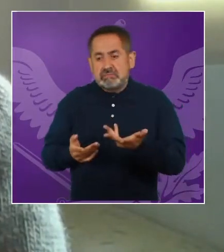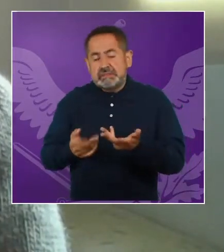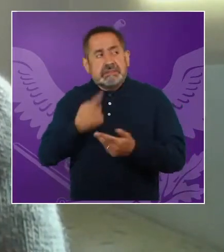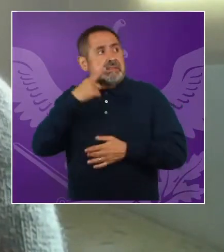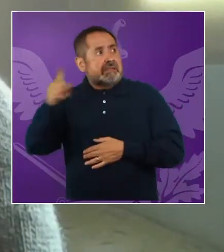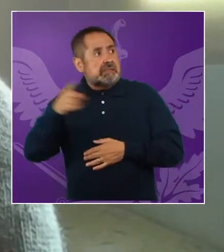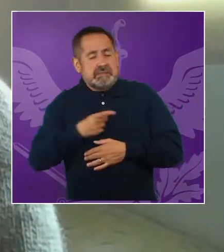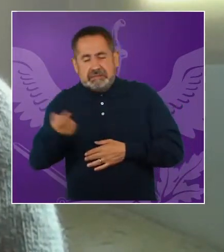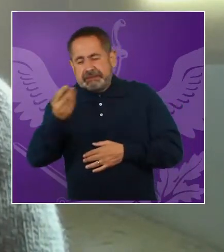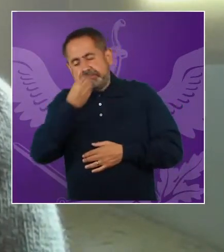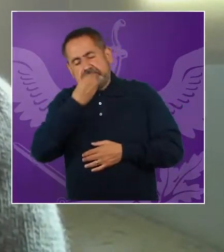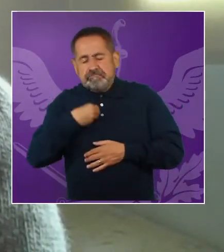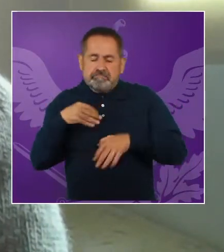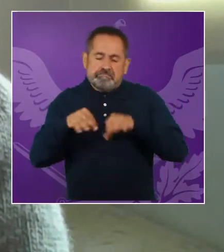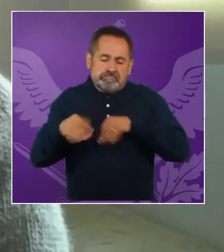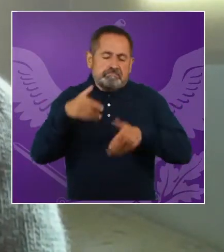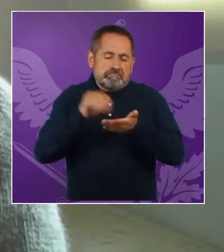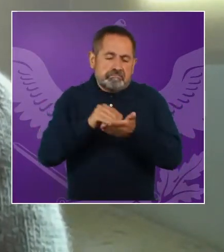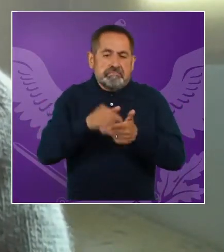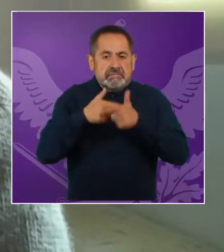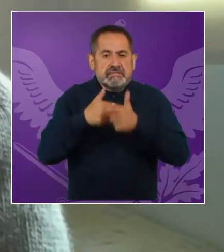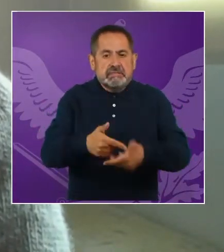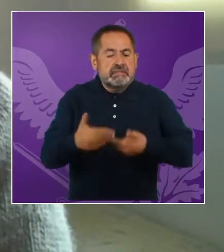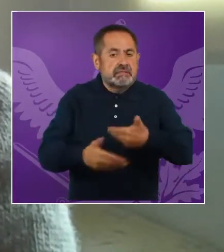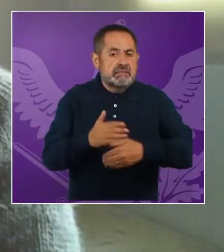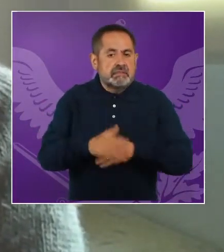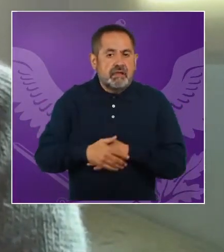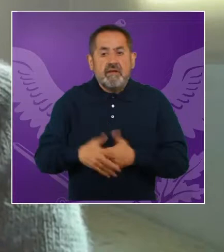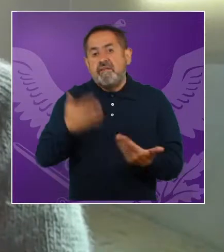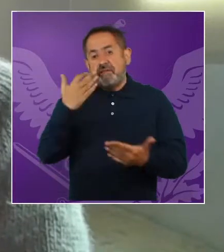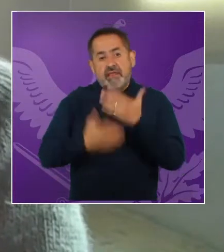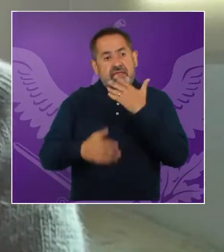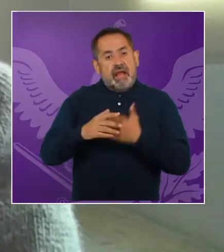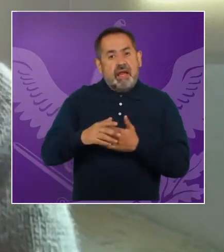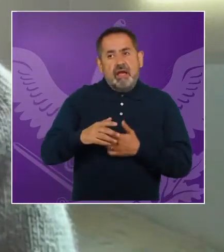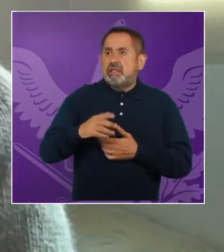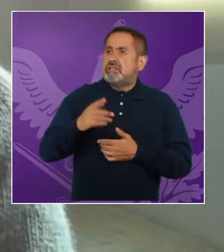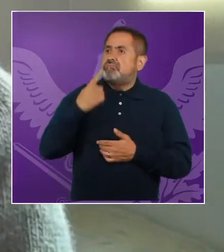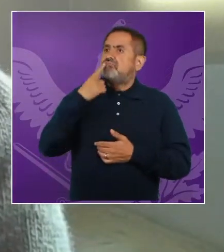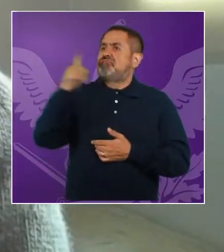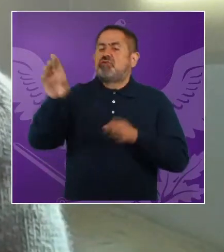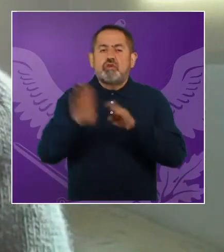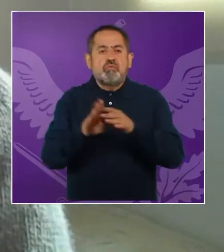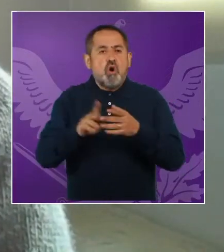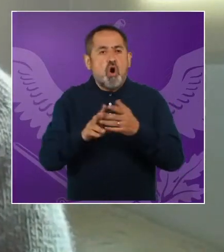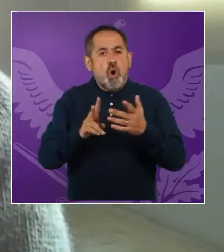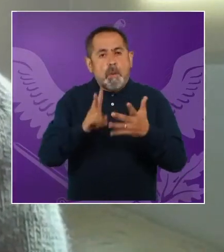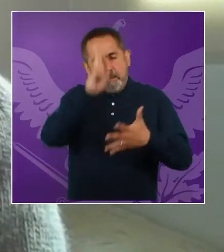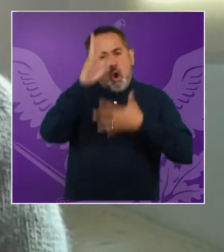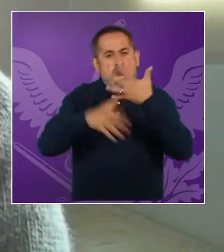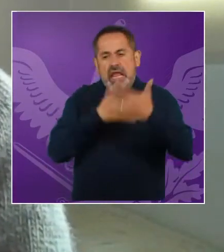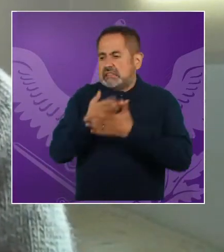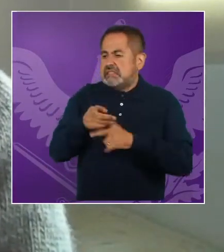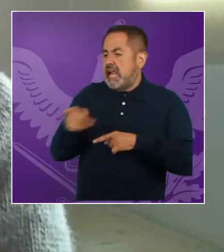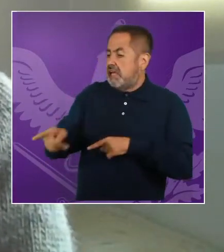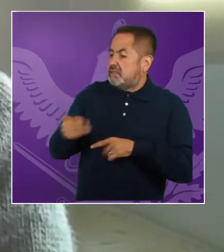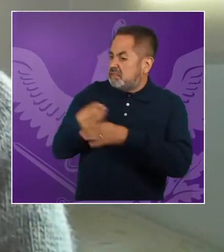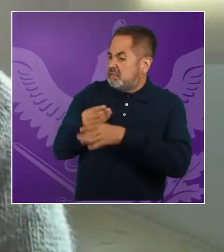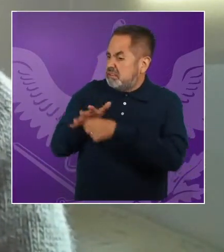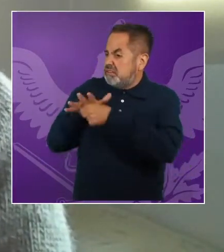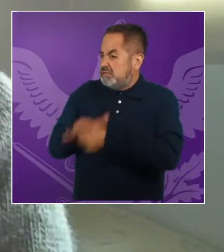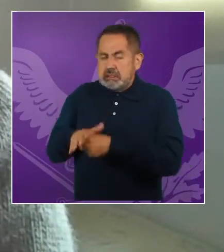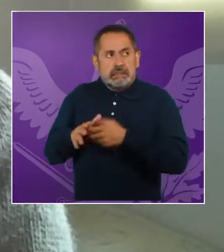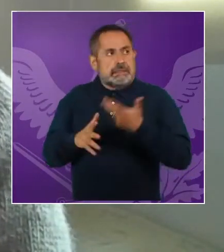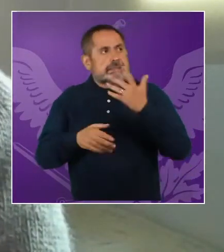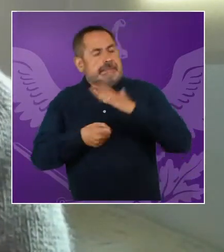esa persona, seguir trabajando. Se asimilaría en estos casos también a las denuncias por violencia, por ejemplo, ¿no? Que tienen como esa relación también